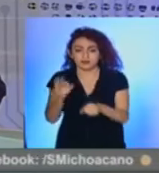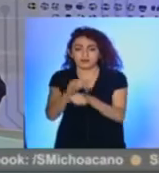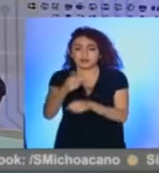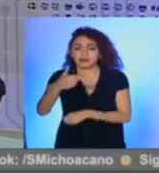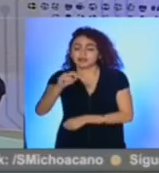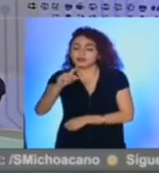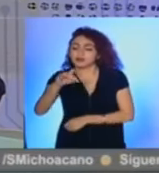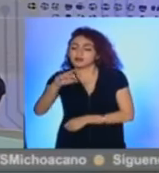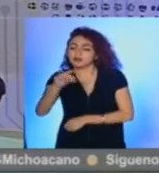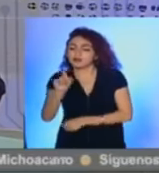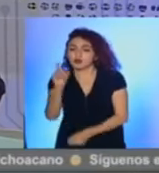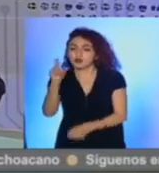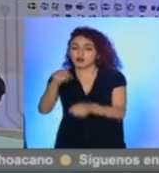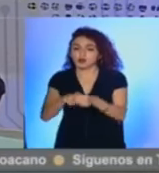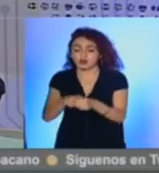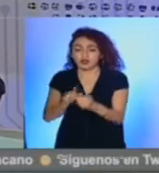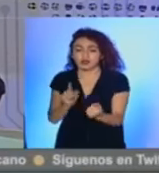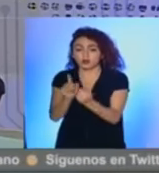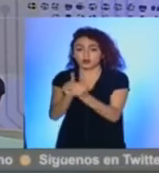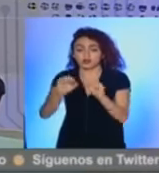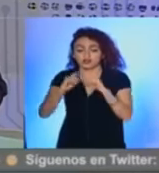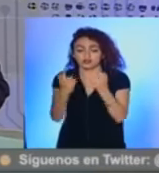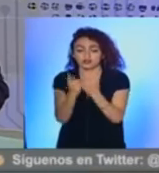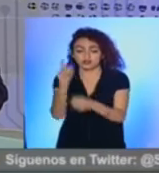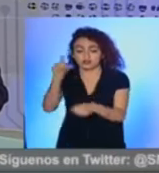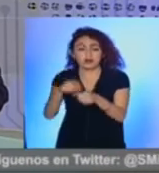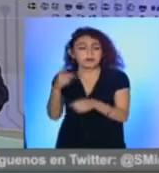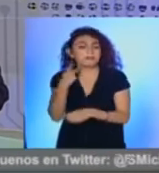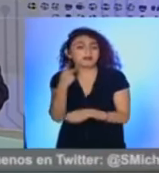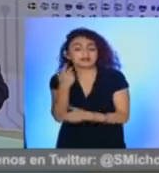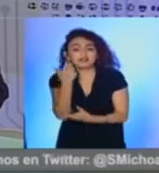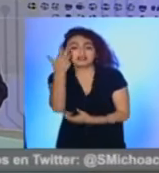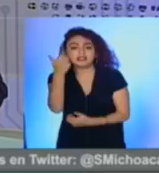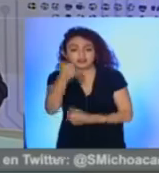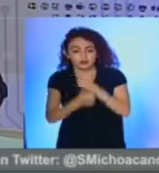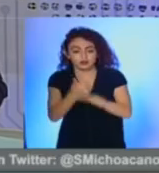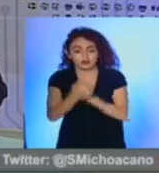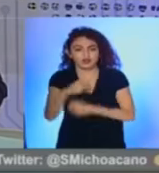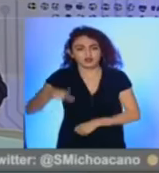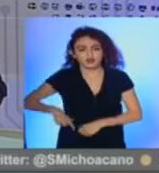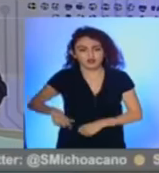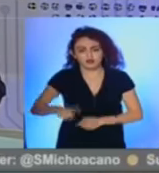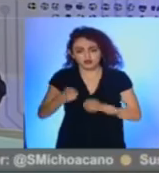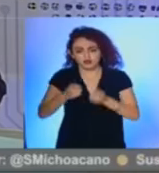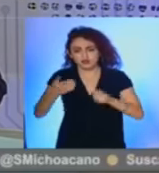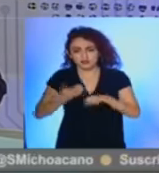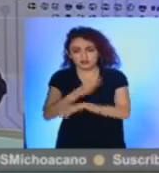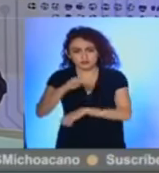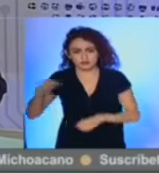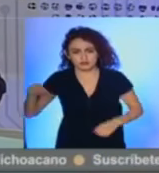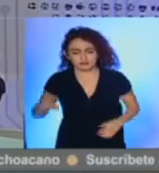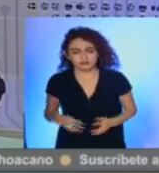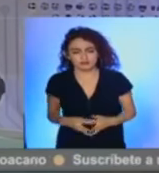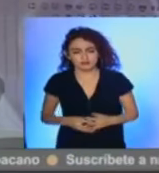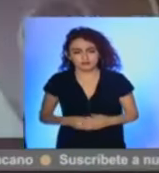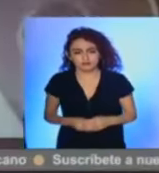Mora se une al partido de encuentro social y desapa su intención de ir por la gubernatura del estado de Michoacán